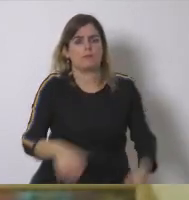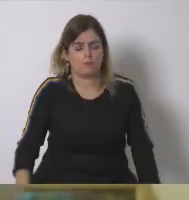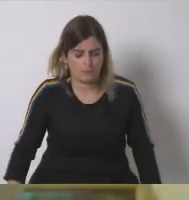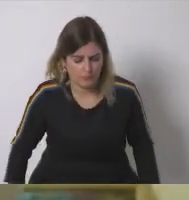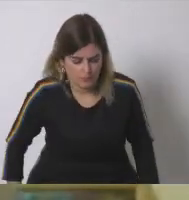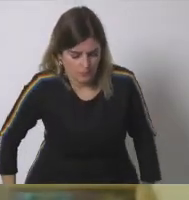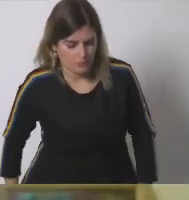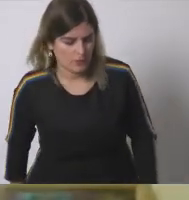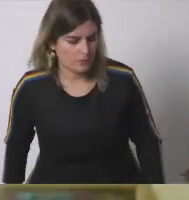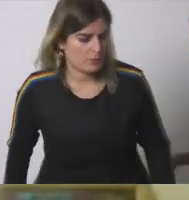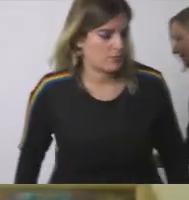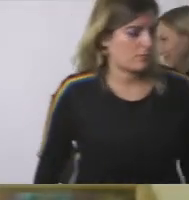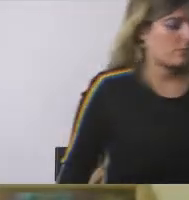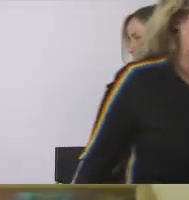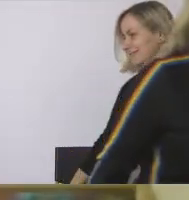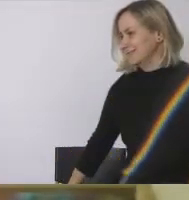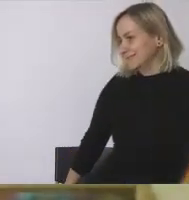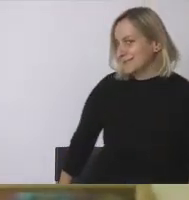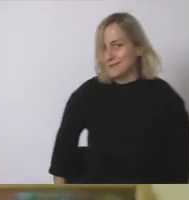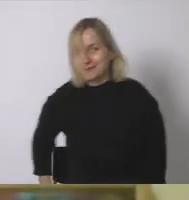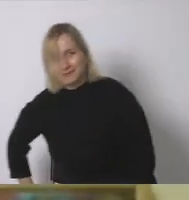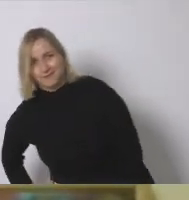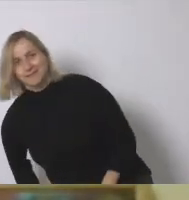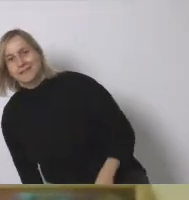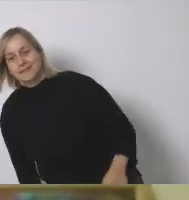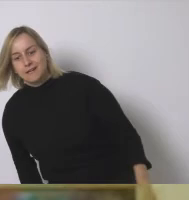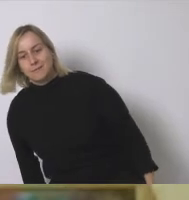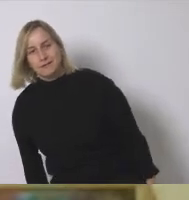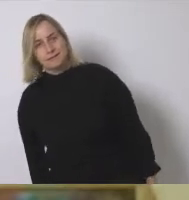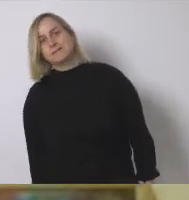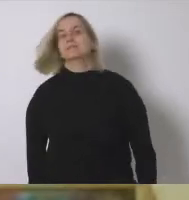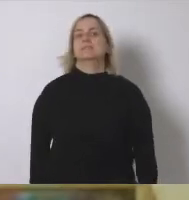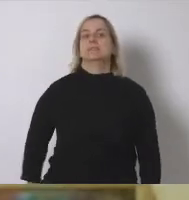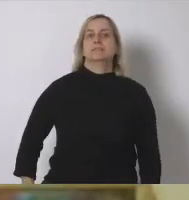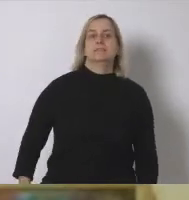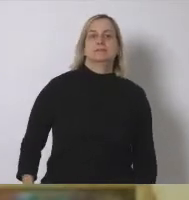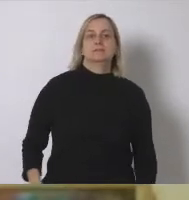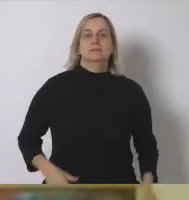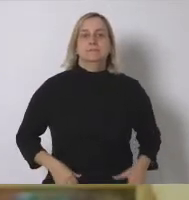ahora y que debemos poner sobre la mesa ¿cuál es